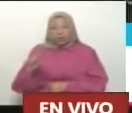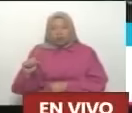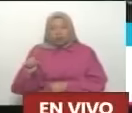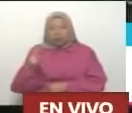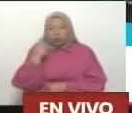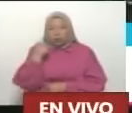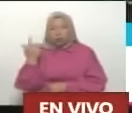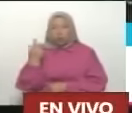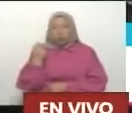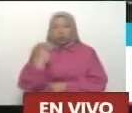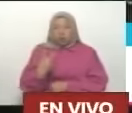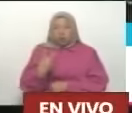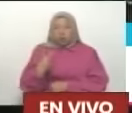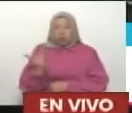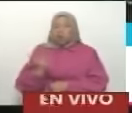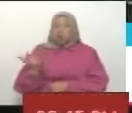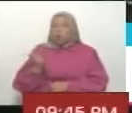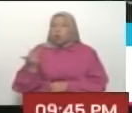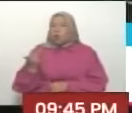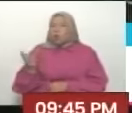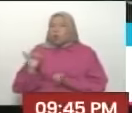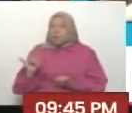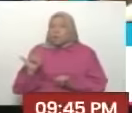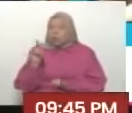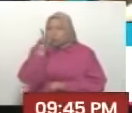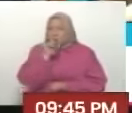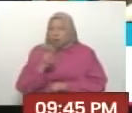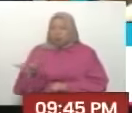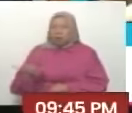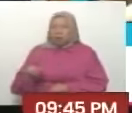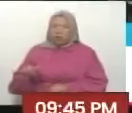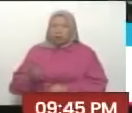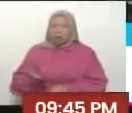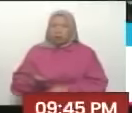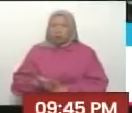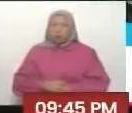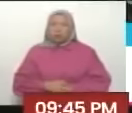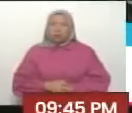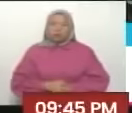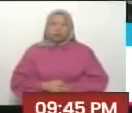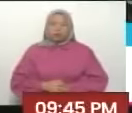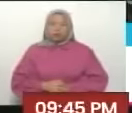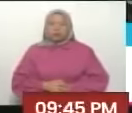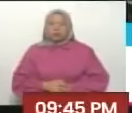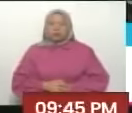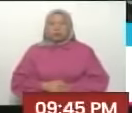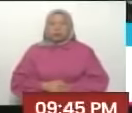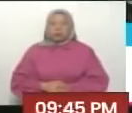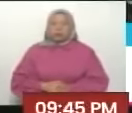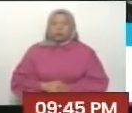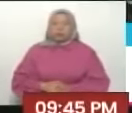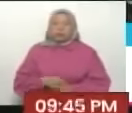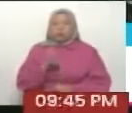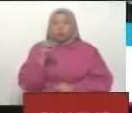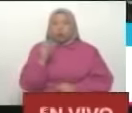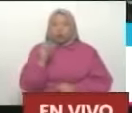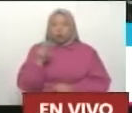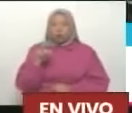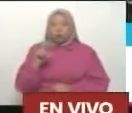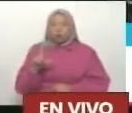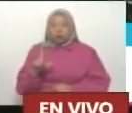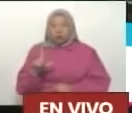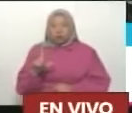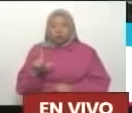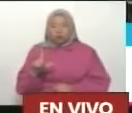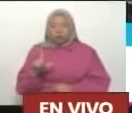Zavala, dos Gabrielas. ¿Tienen la misma edad? Son la Gabriela. No. Ronald Custodio y